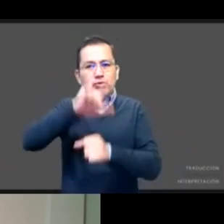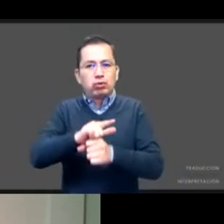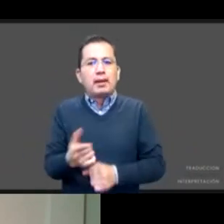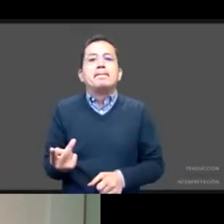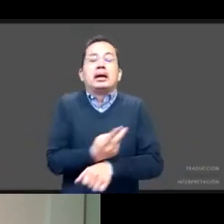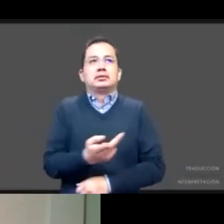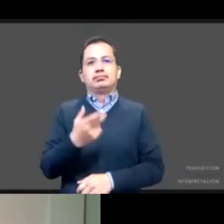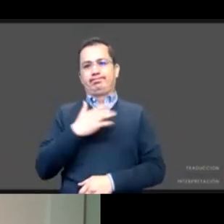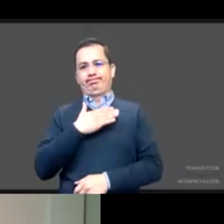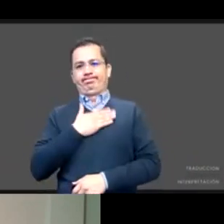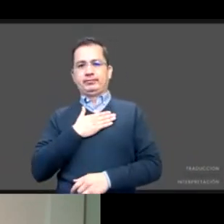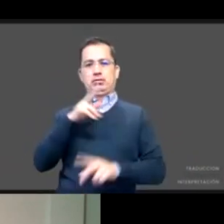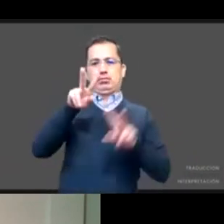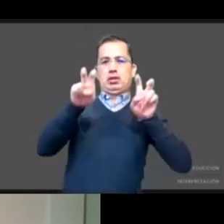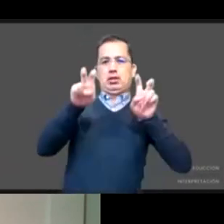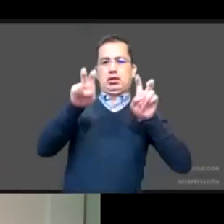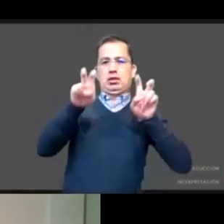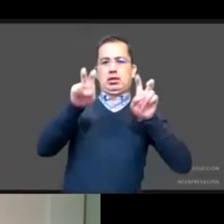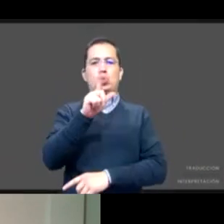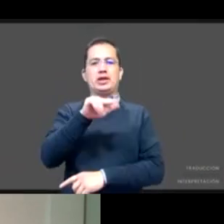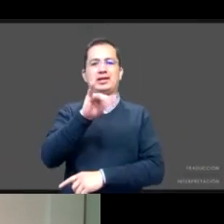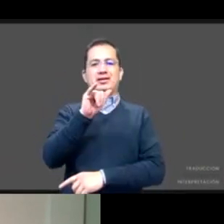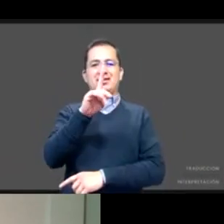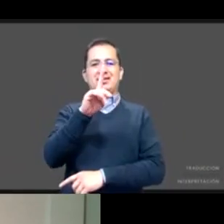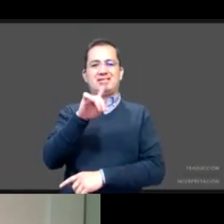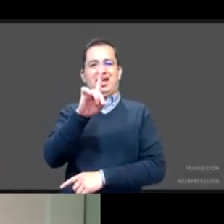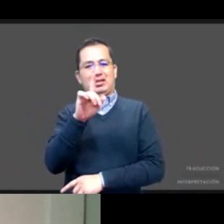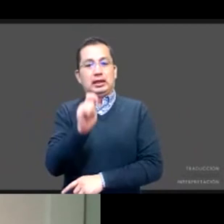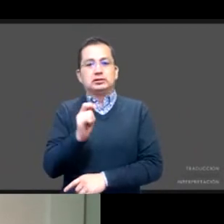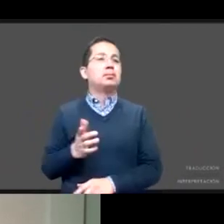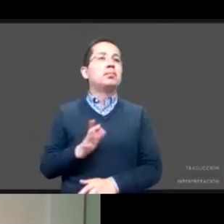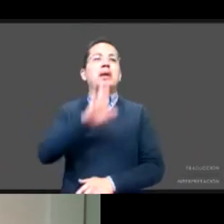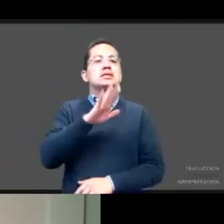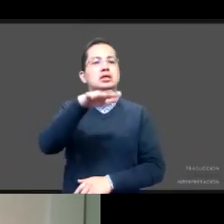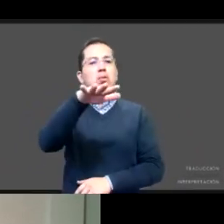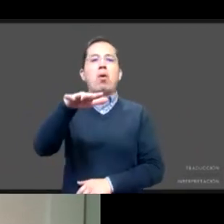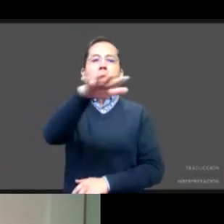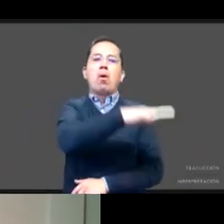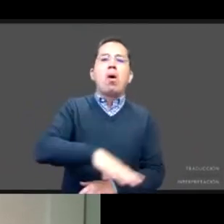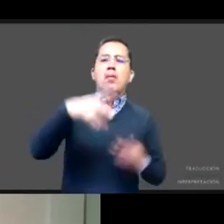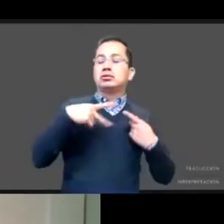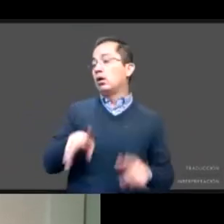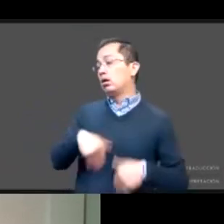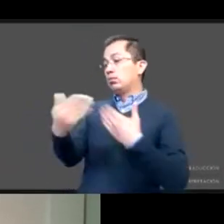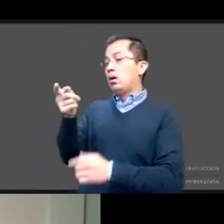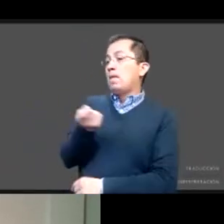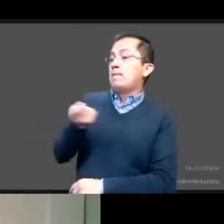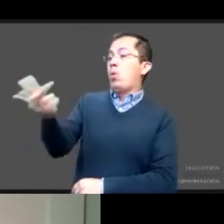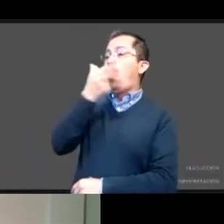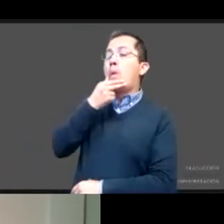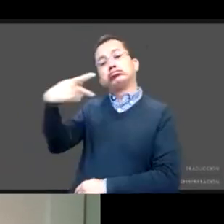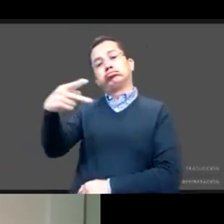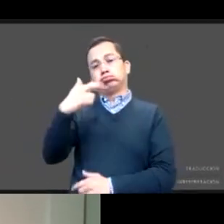características que una sociedad le atribuye a los hombres en términos del comportamiento que deben tener. Y esa construcción